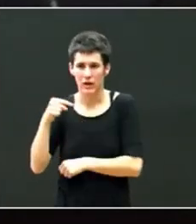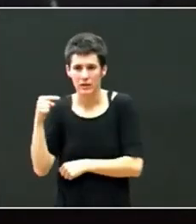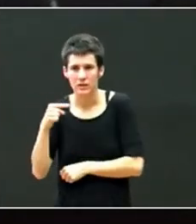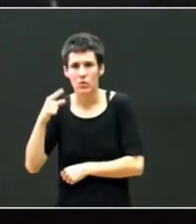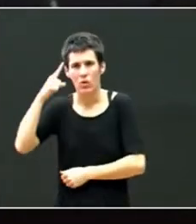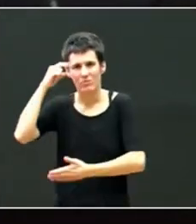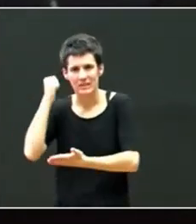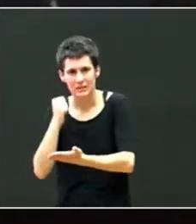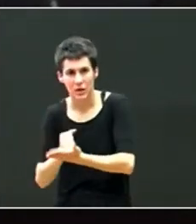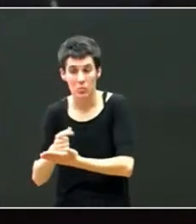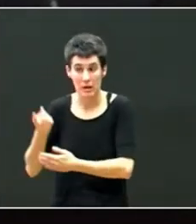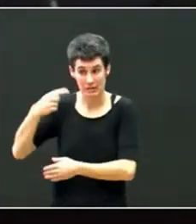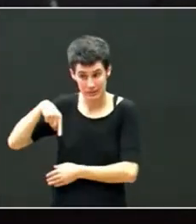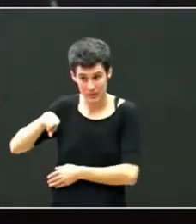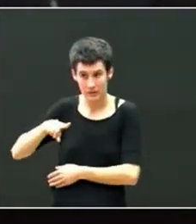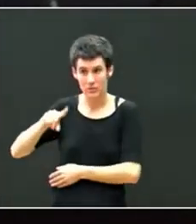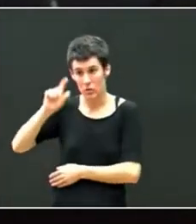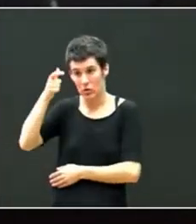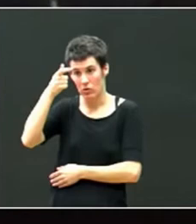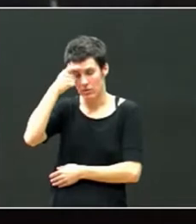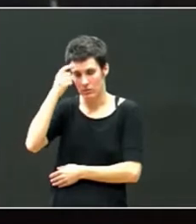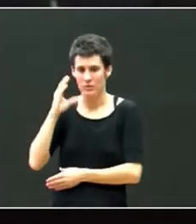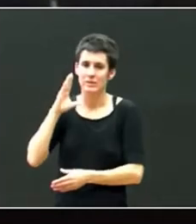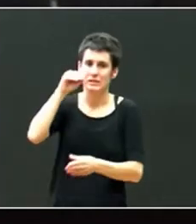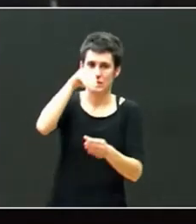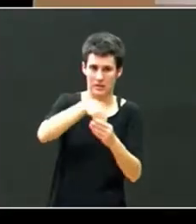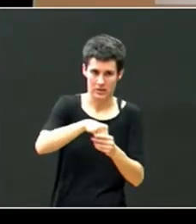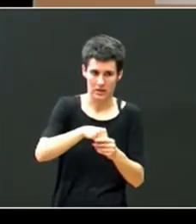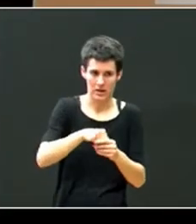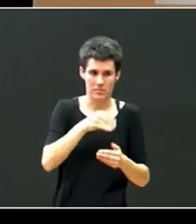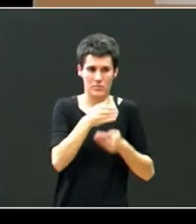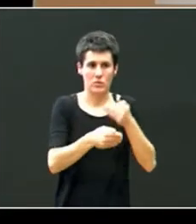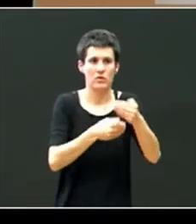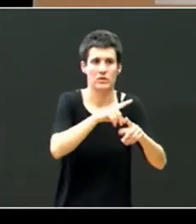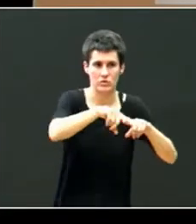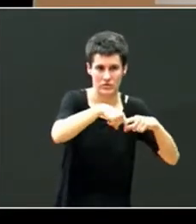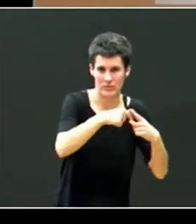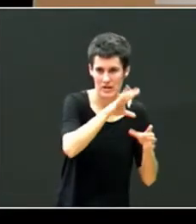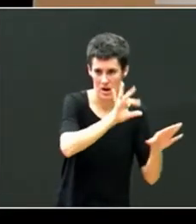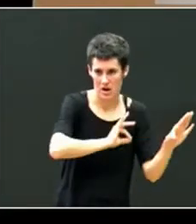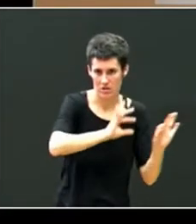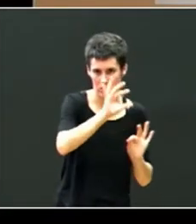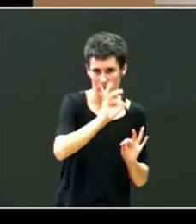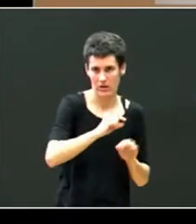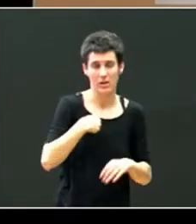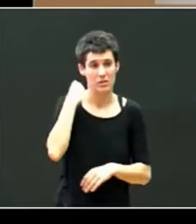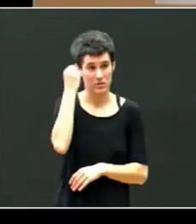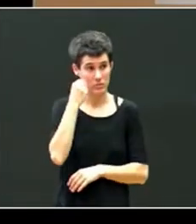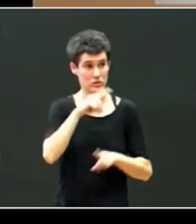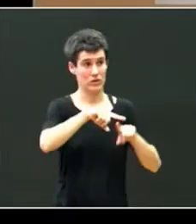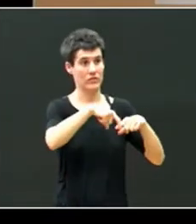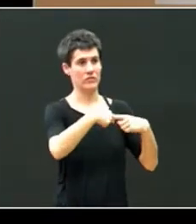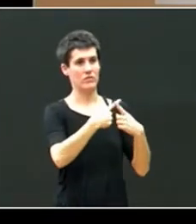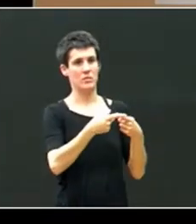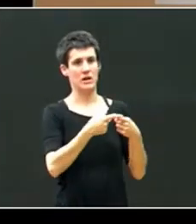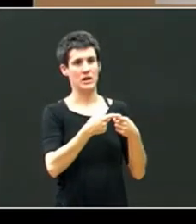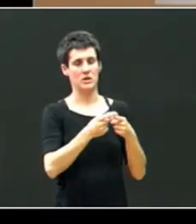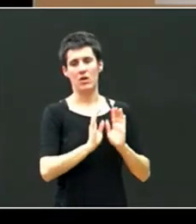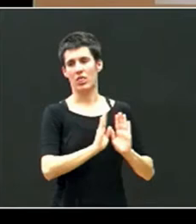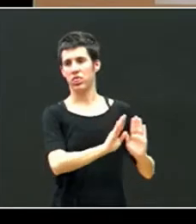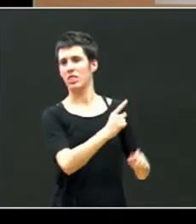debemos de integrarlo para algunos casos creo que las familias no las podemos dejar tan solas